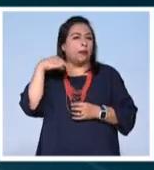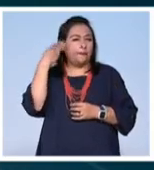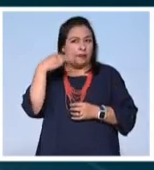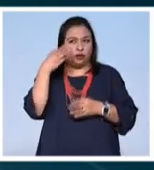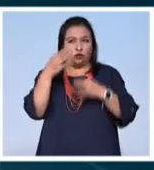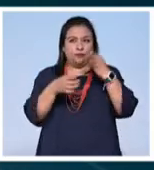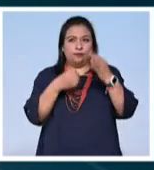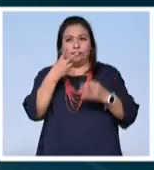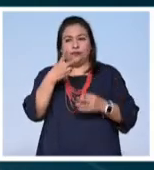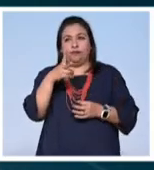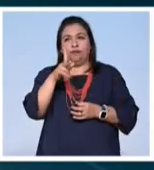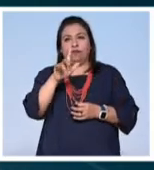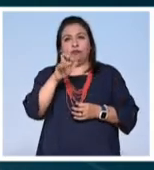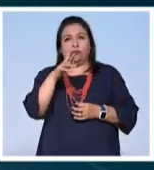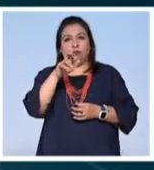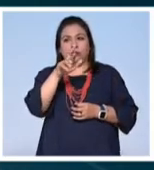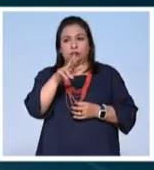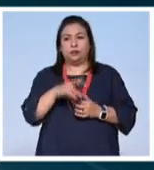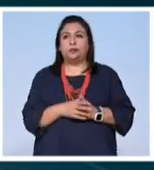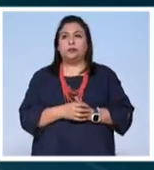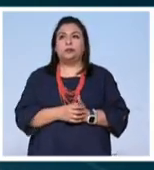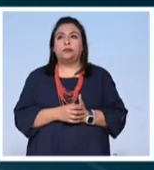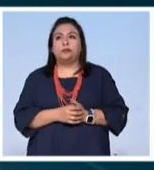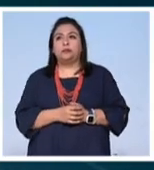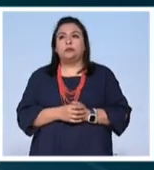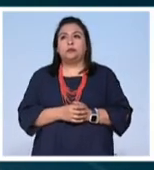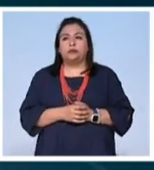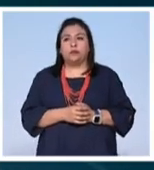noticias 22 Víctor Gaspar